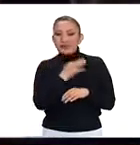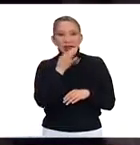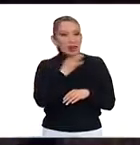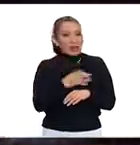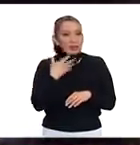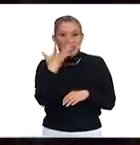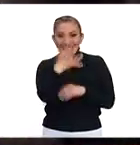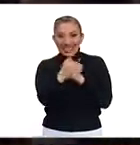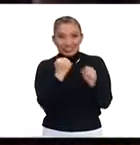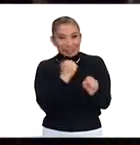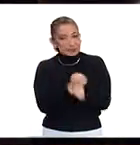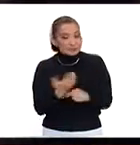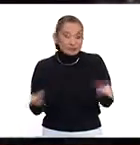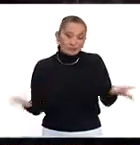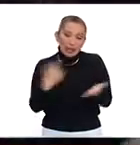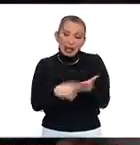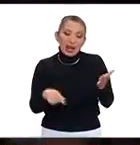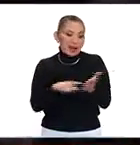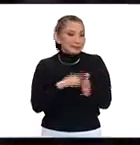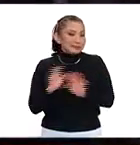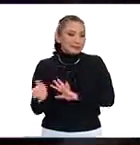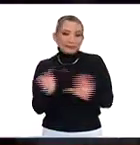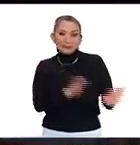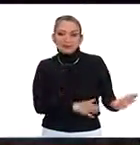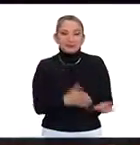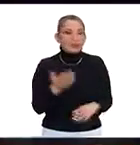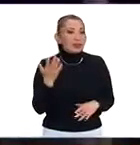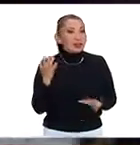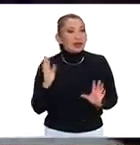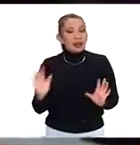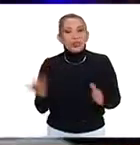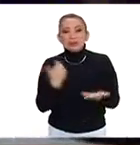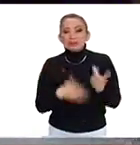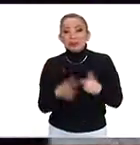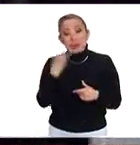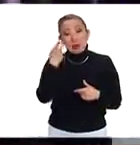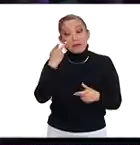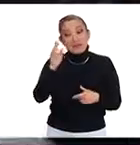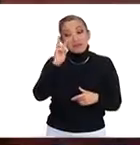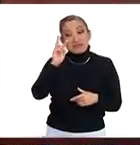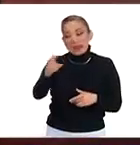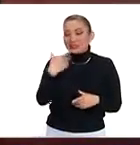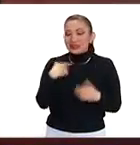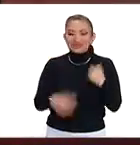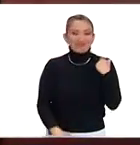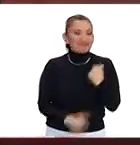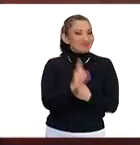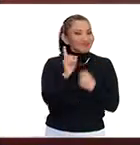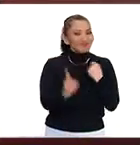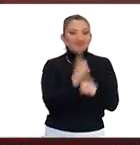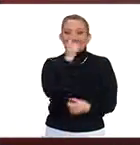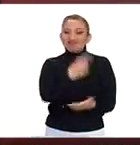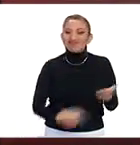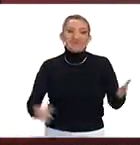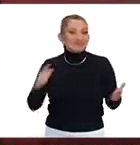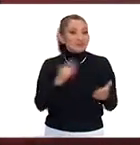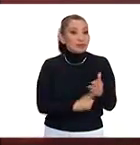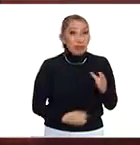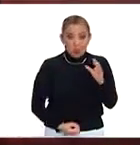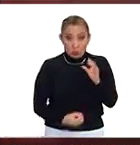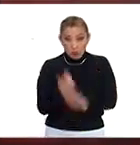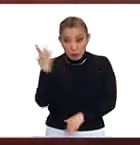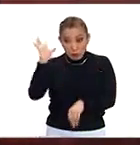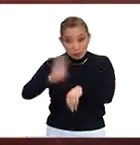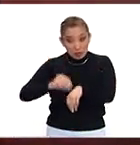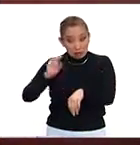le cumplió diez años, y bueno, pues ya fue debut y despedida, diez años de éxito, pero esto, bueno, detonó ya la suspensión, no se le van a renovar